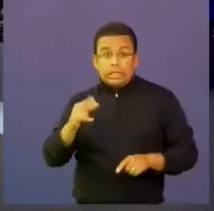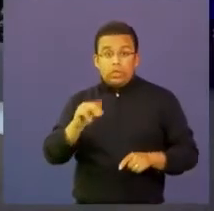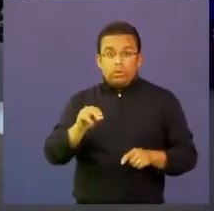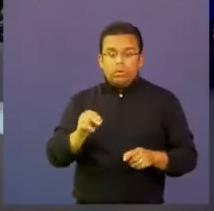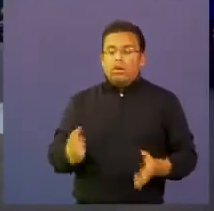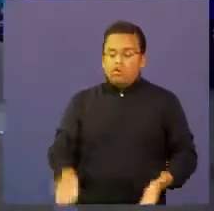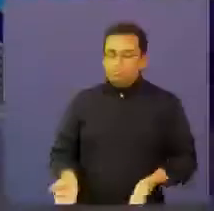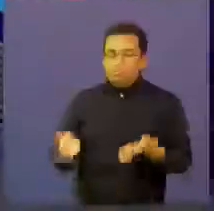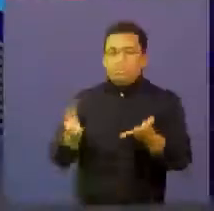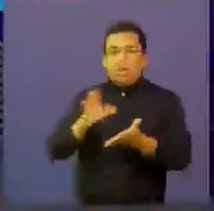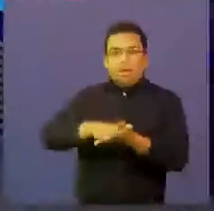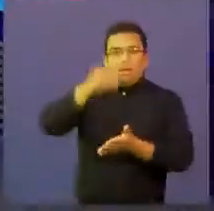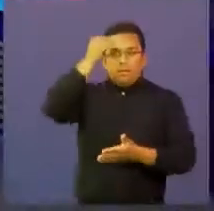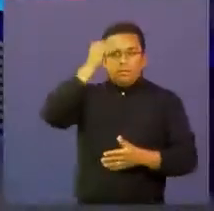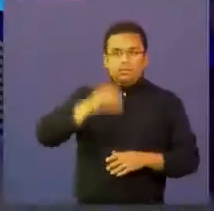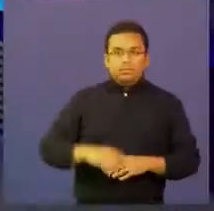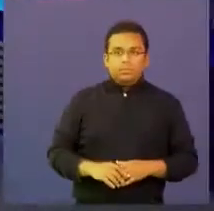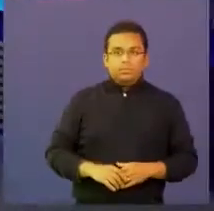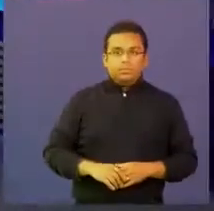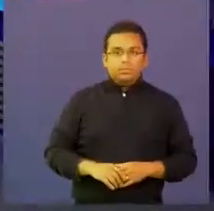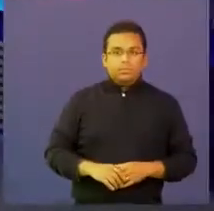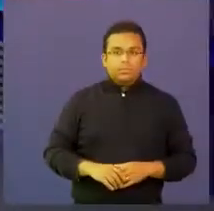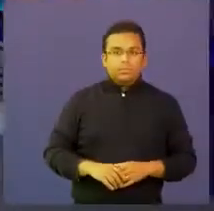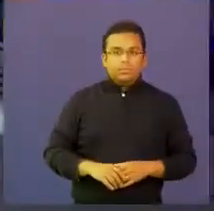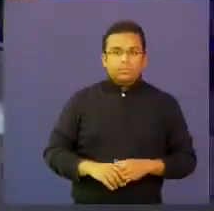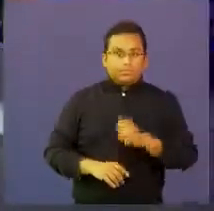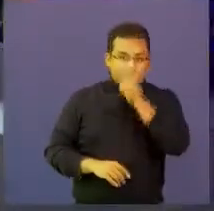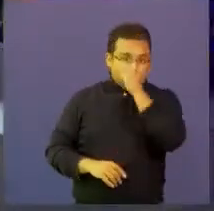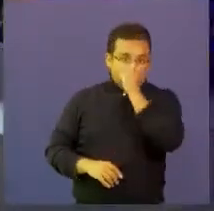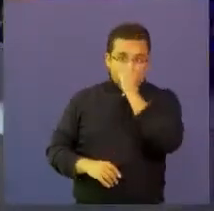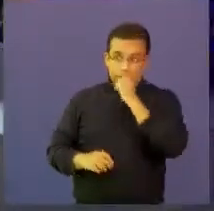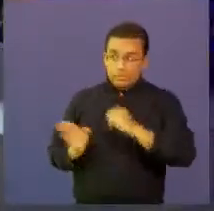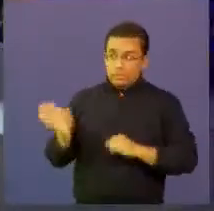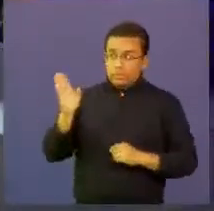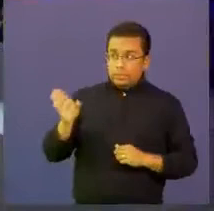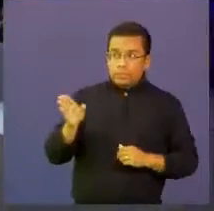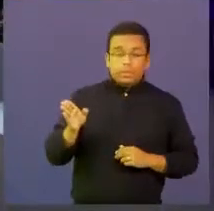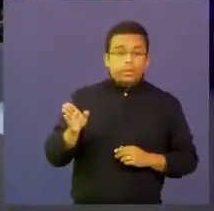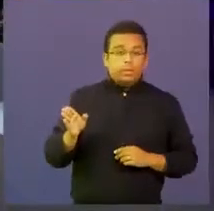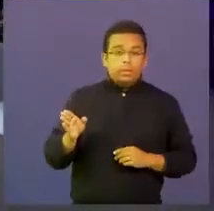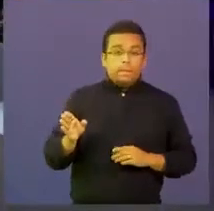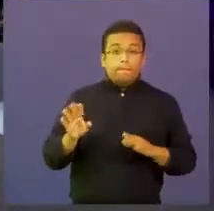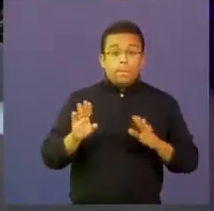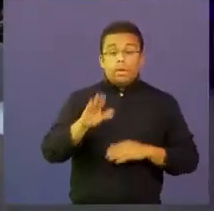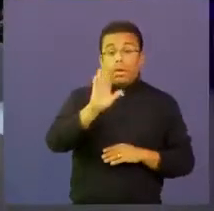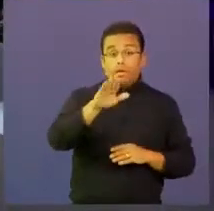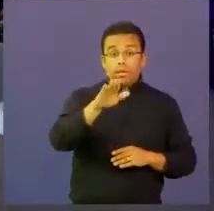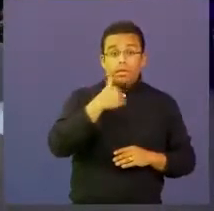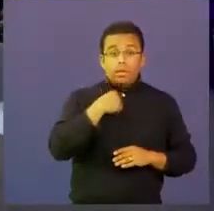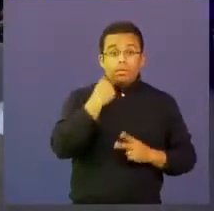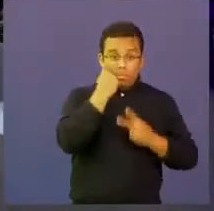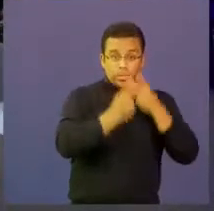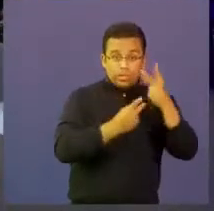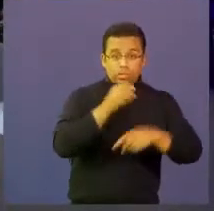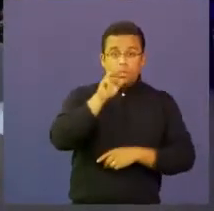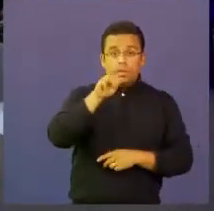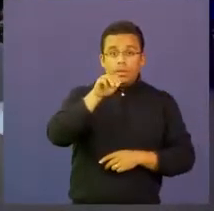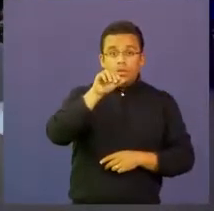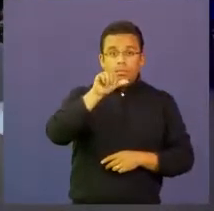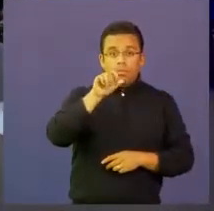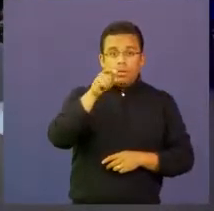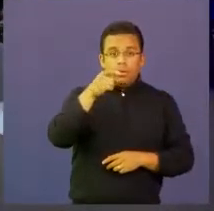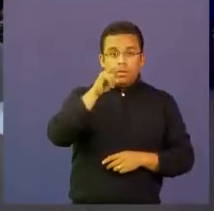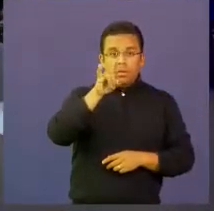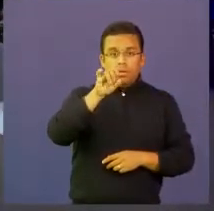aprender inglés Camilo bueno queremos que visiten maguaret.gov.co y